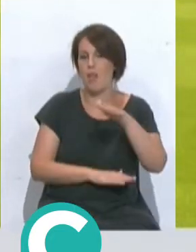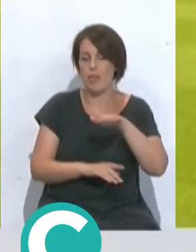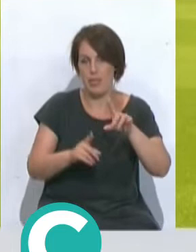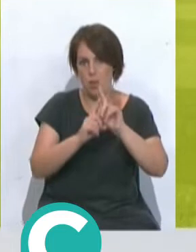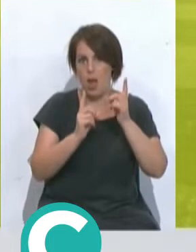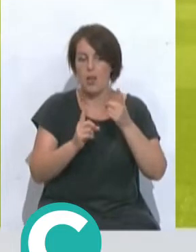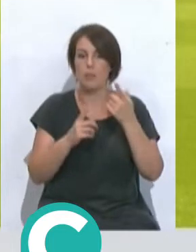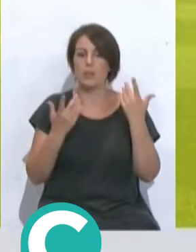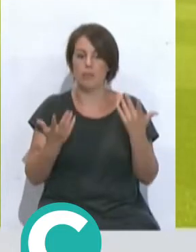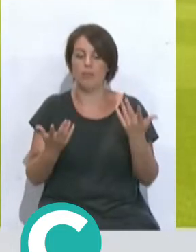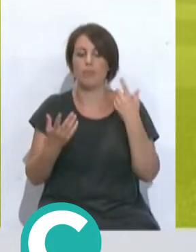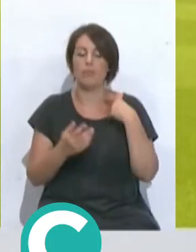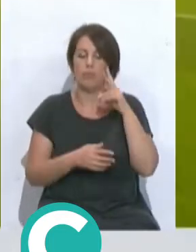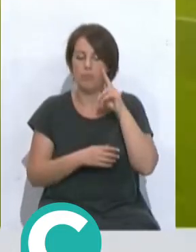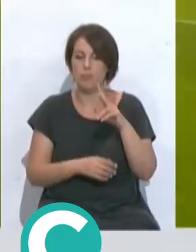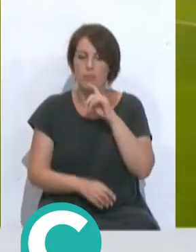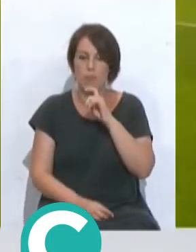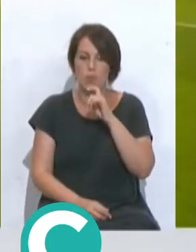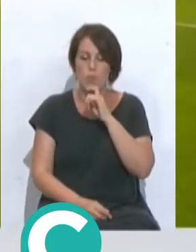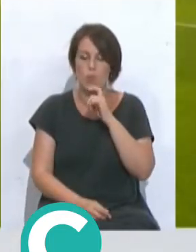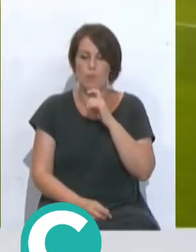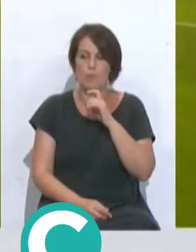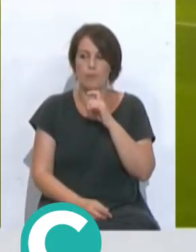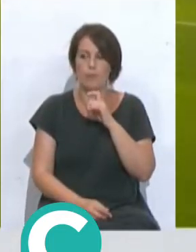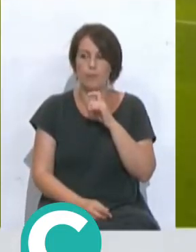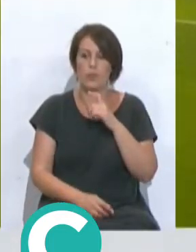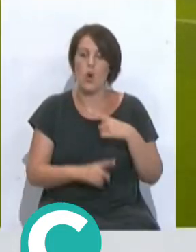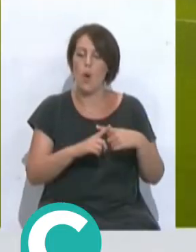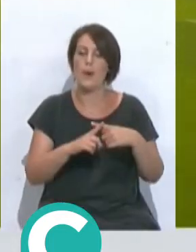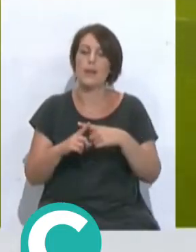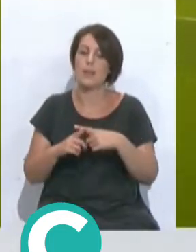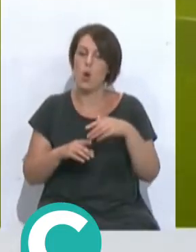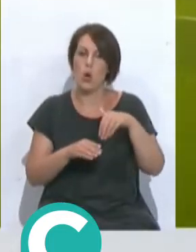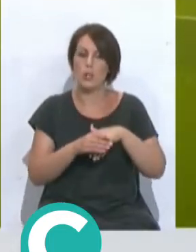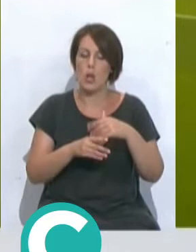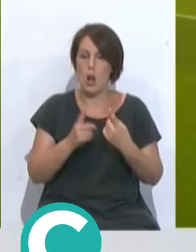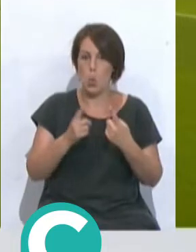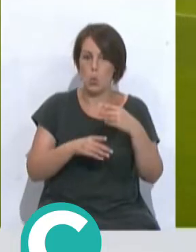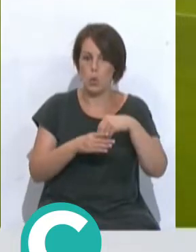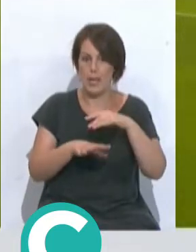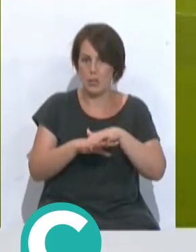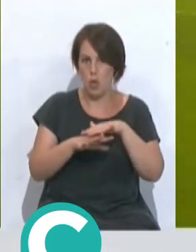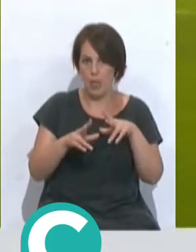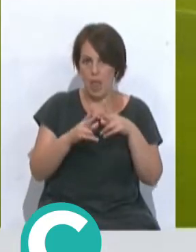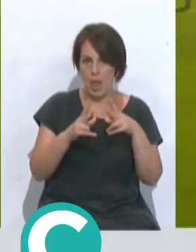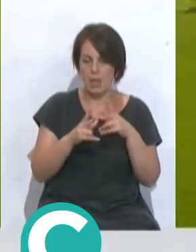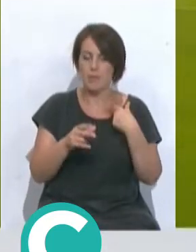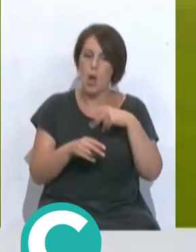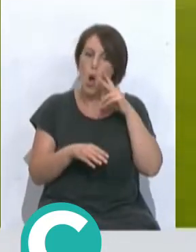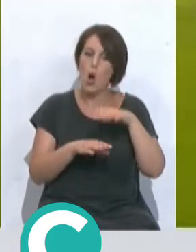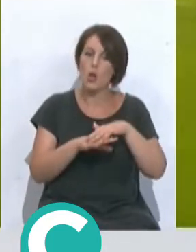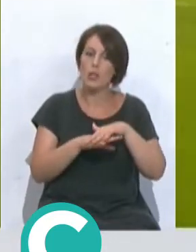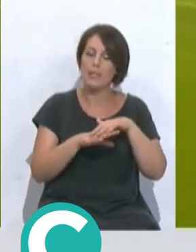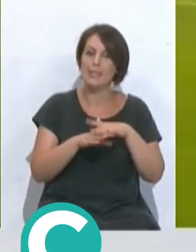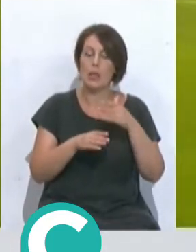hecho, cualquiera que repase un poco cómo has compartido ciertos contenidos en las redes sociales, incluso veo más contenidos de